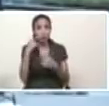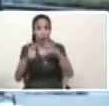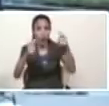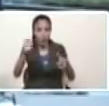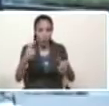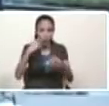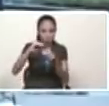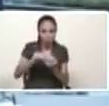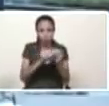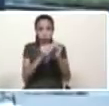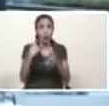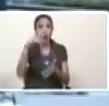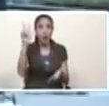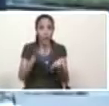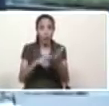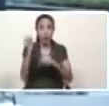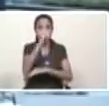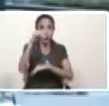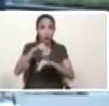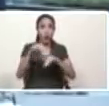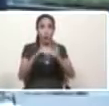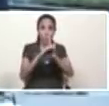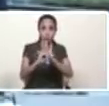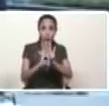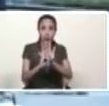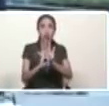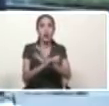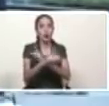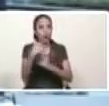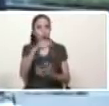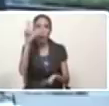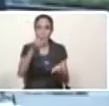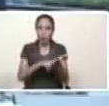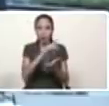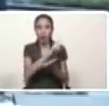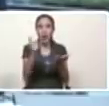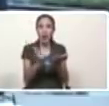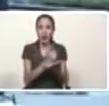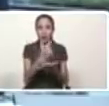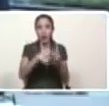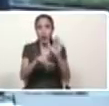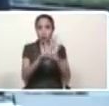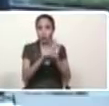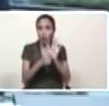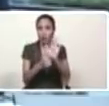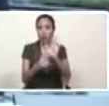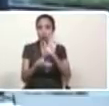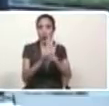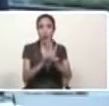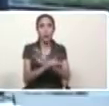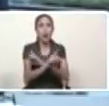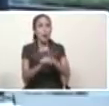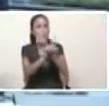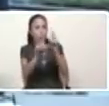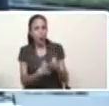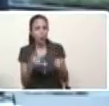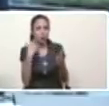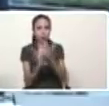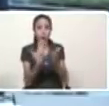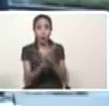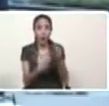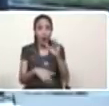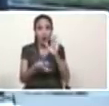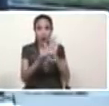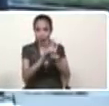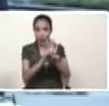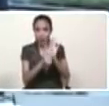quien lo aprobó y lo convirtió en la ley rectora de la república si usted quiere preguntar cuál es la ley más importante